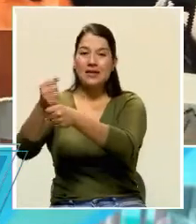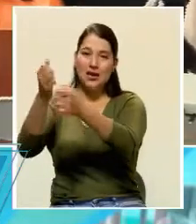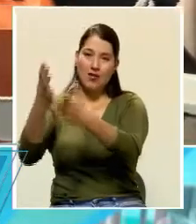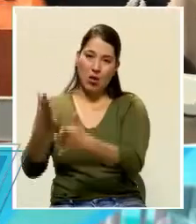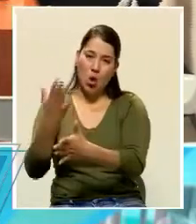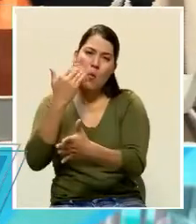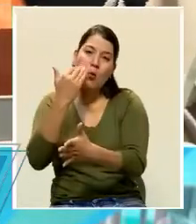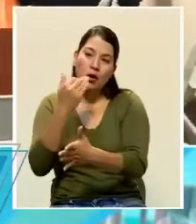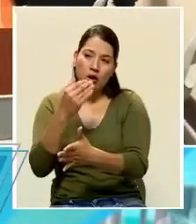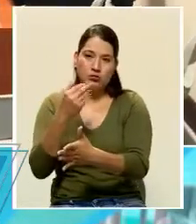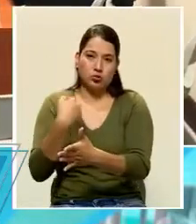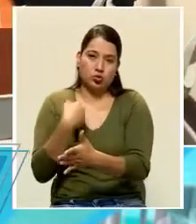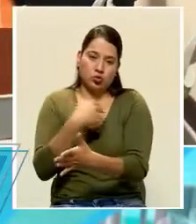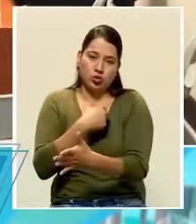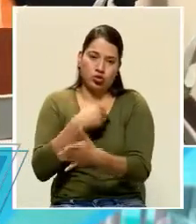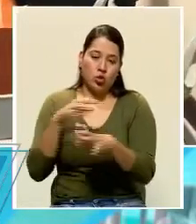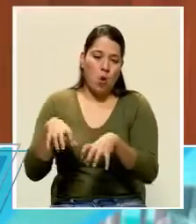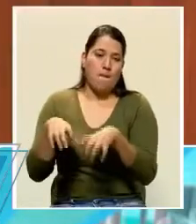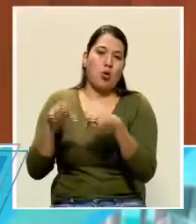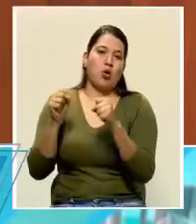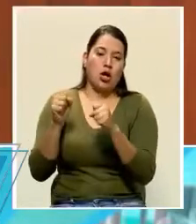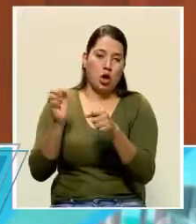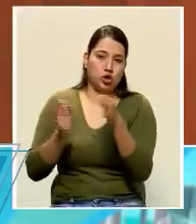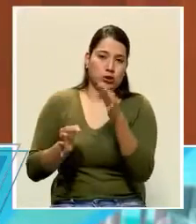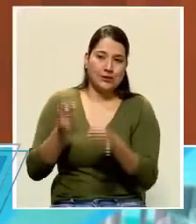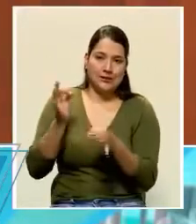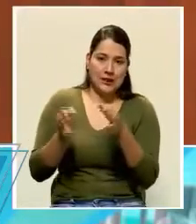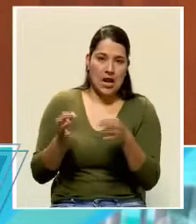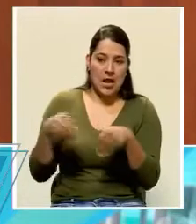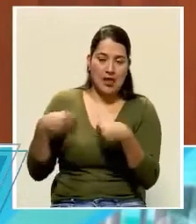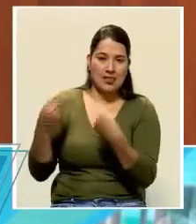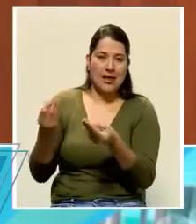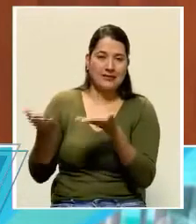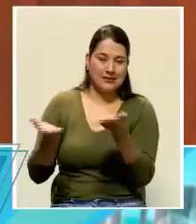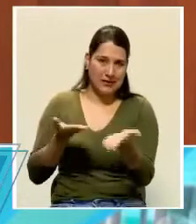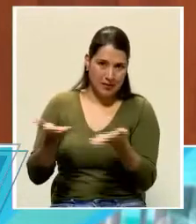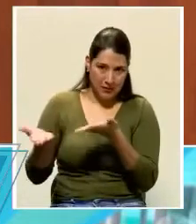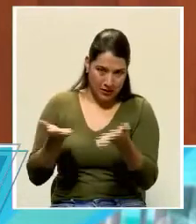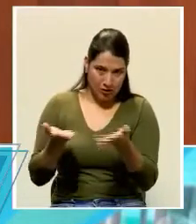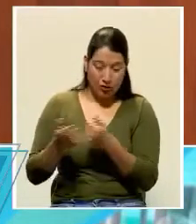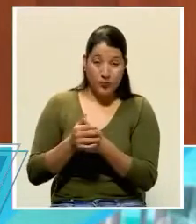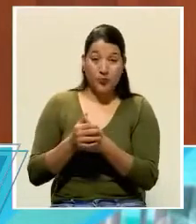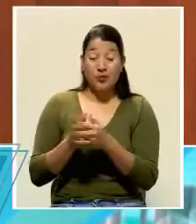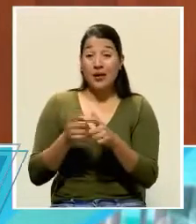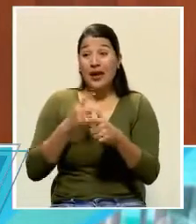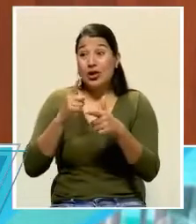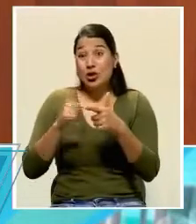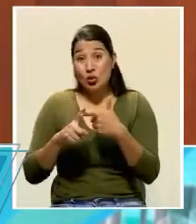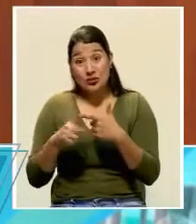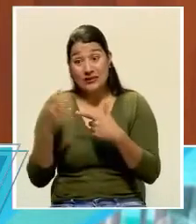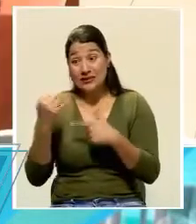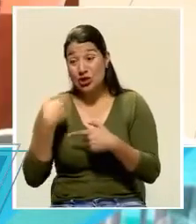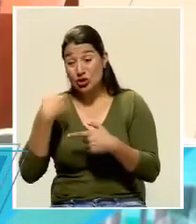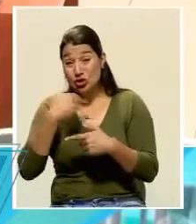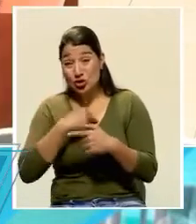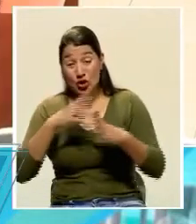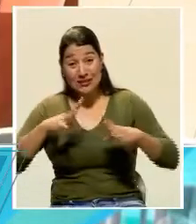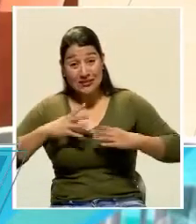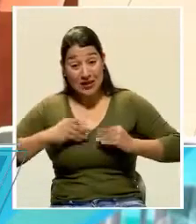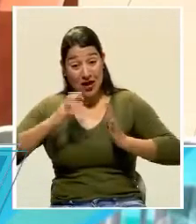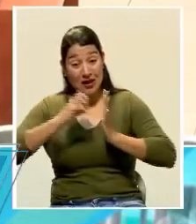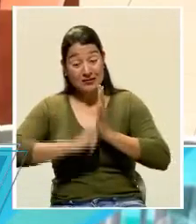una parálisis o en una pasividad muy grande para... Si ya los servicios tienen problemas, los enfrentará con mayor